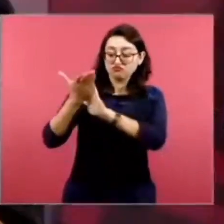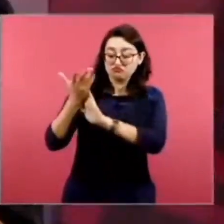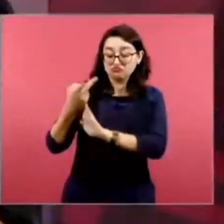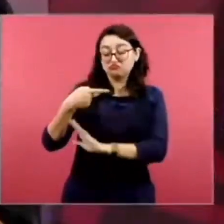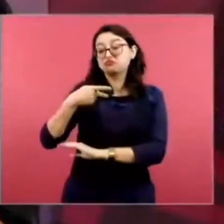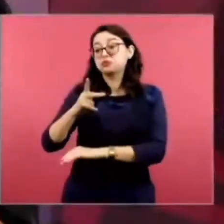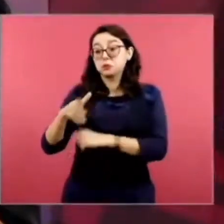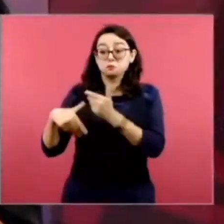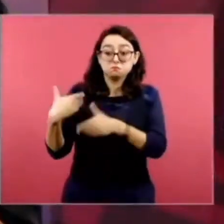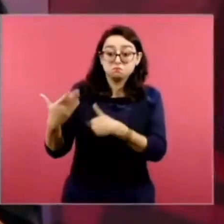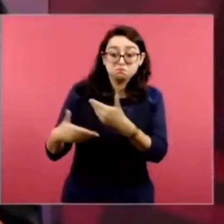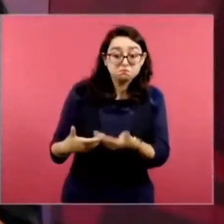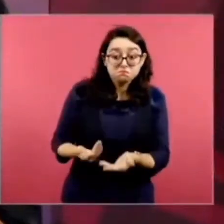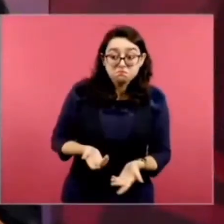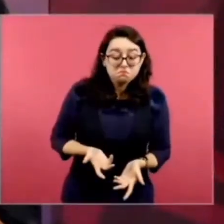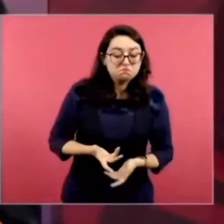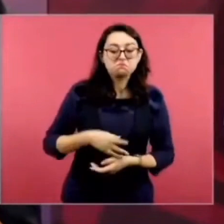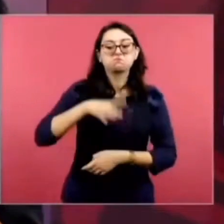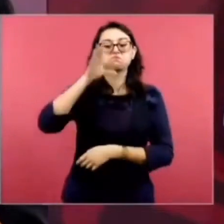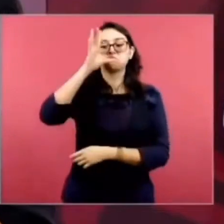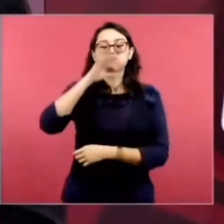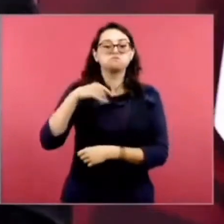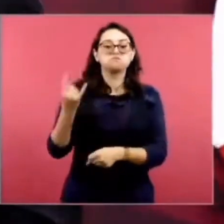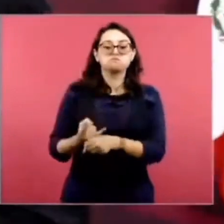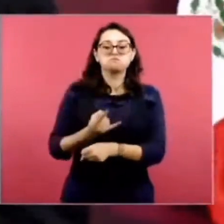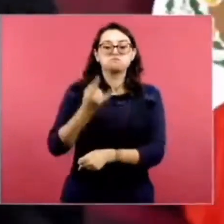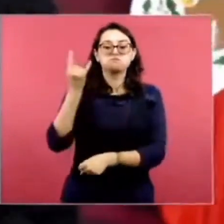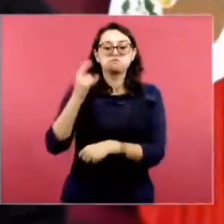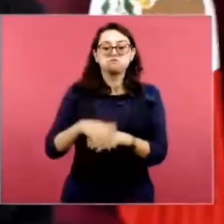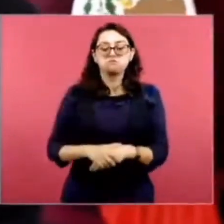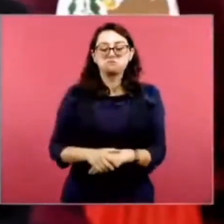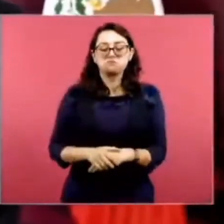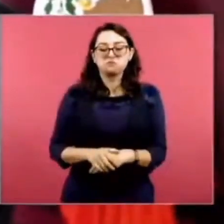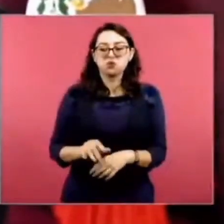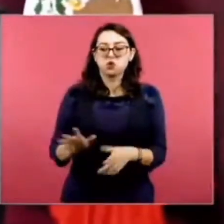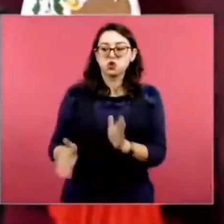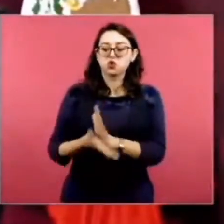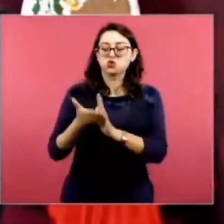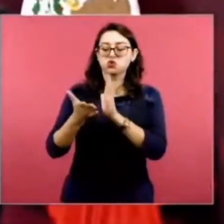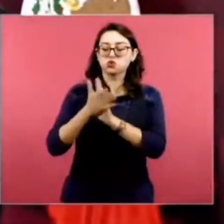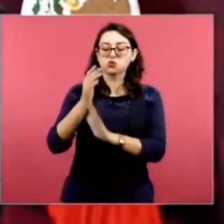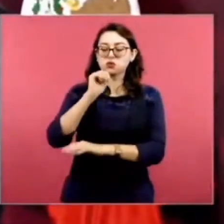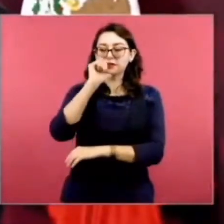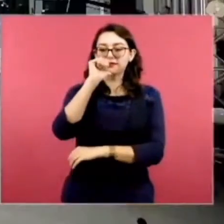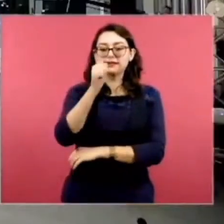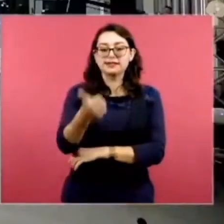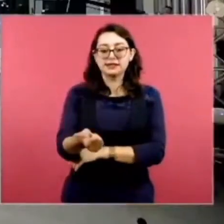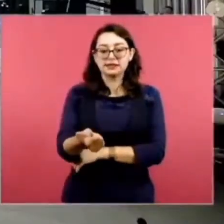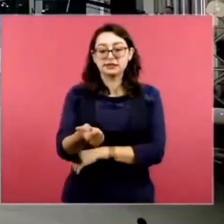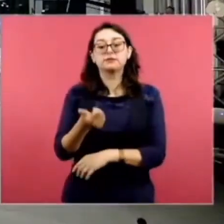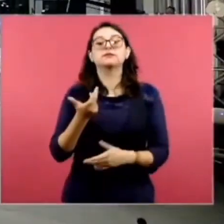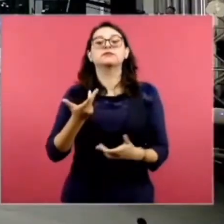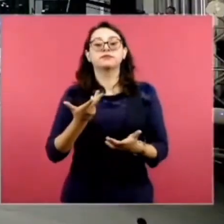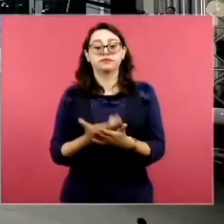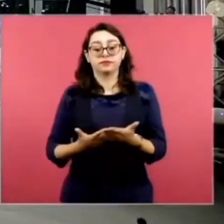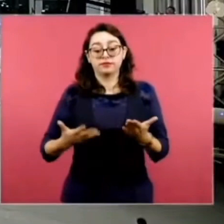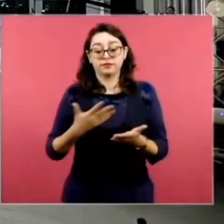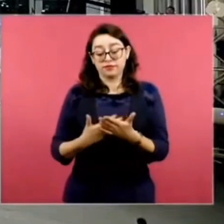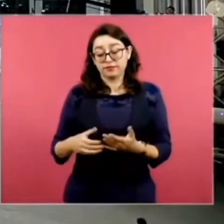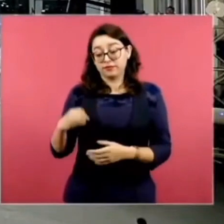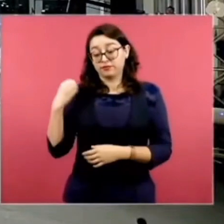ya no impulsaron ese proyecto. Entonces el ismo tiene